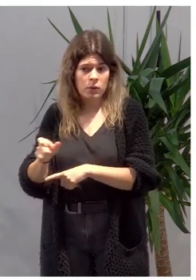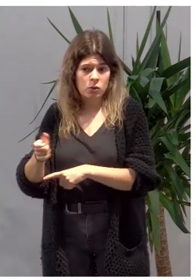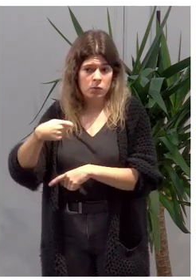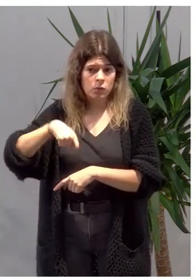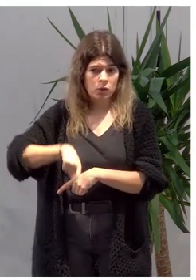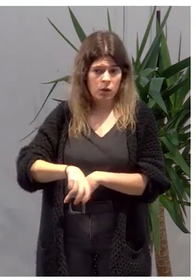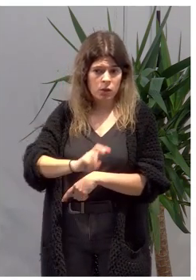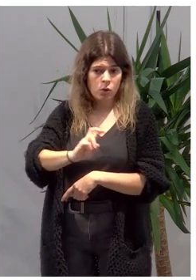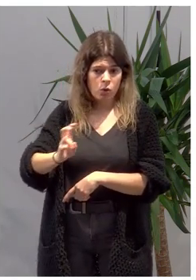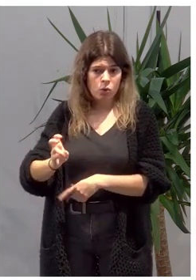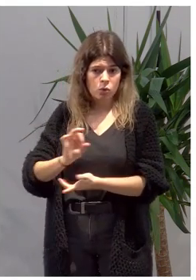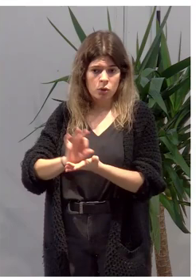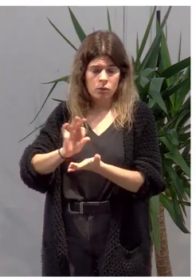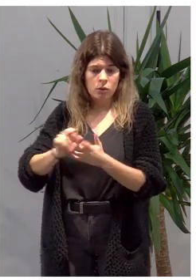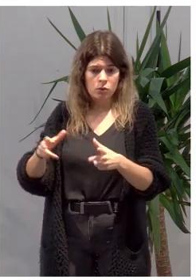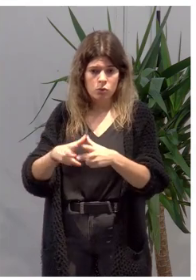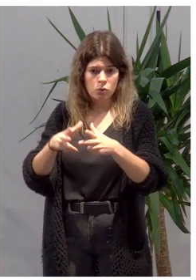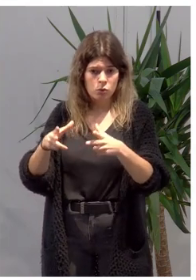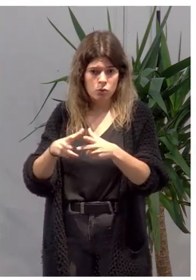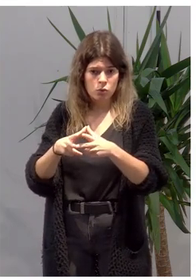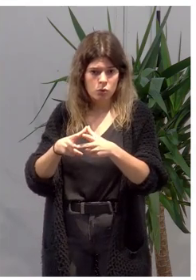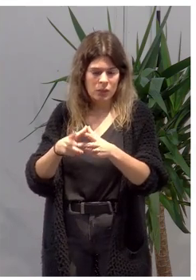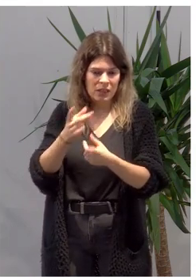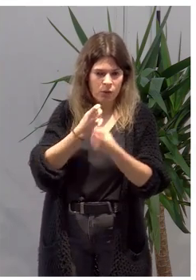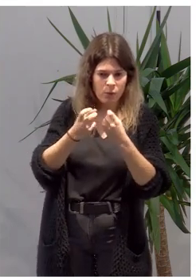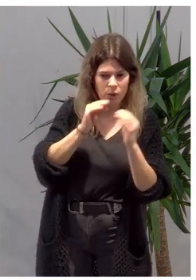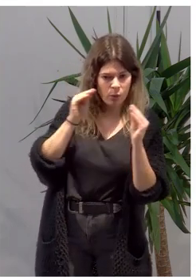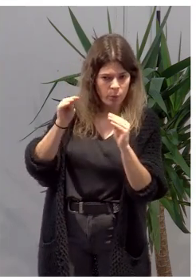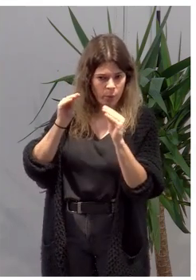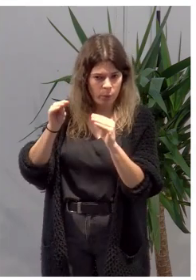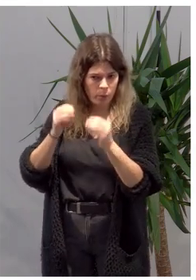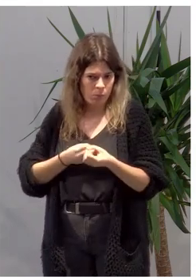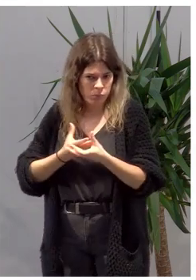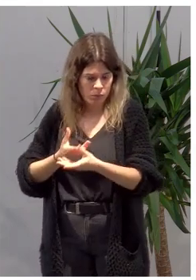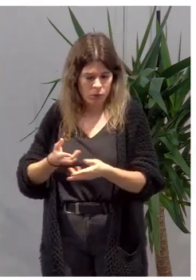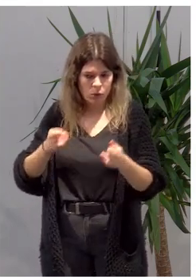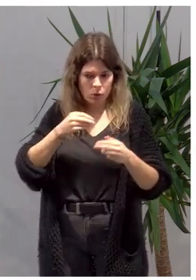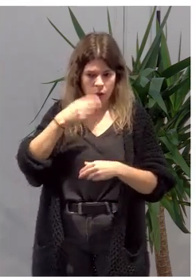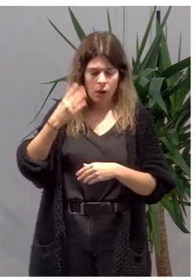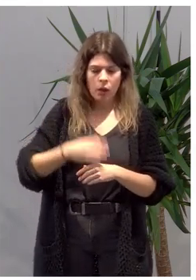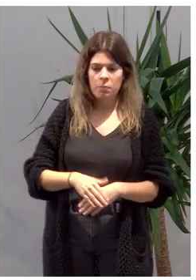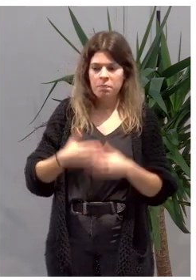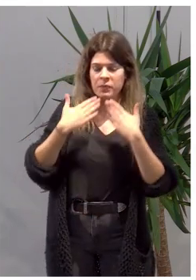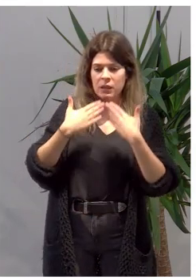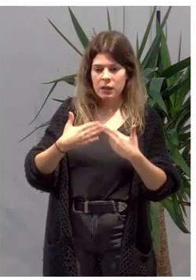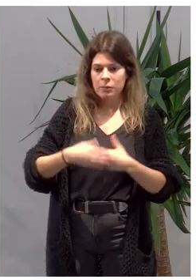profesionales de los servicios sociales esta metodología. Muchas gracias. Es que ricas.